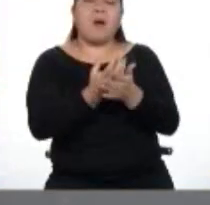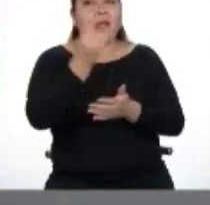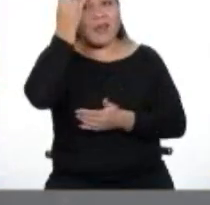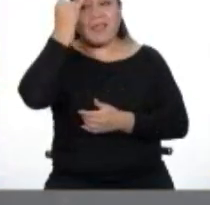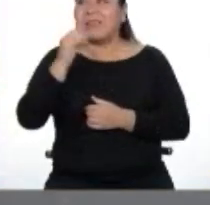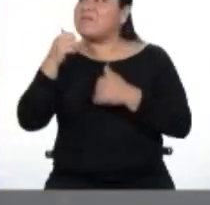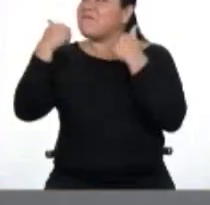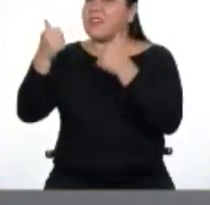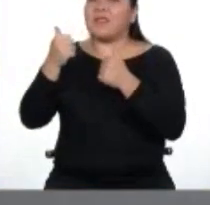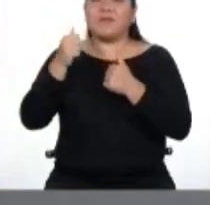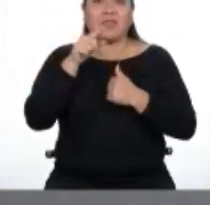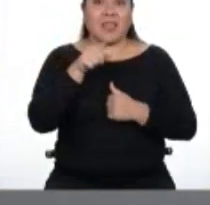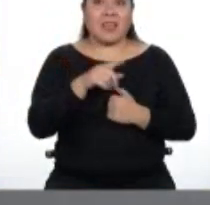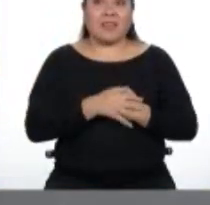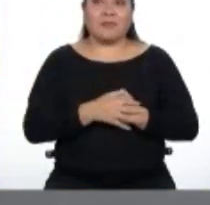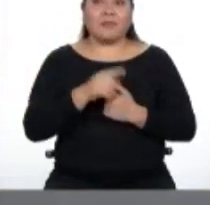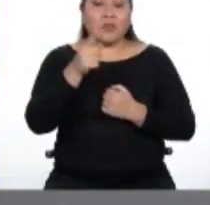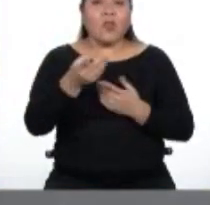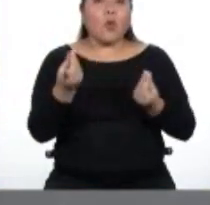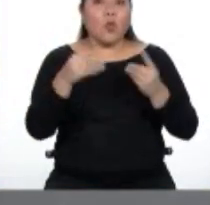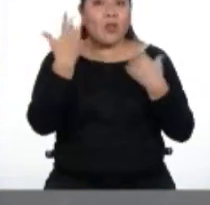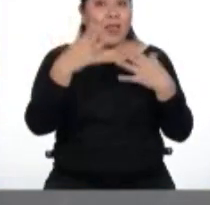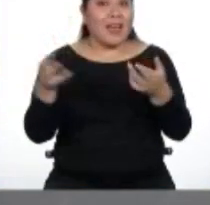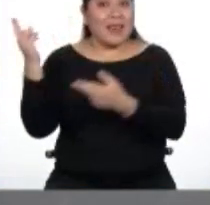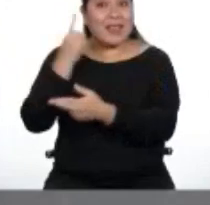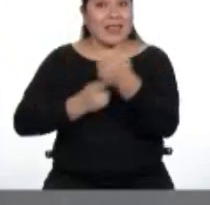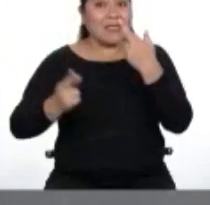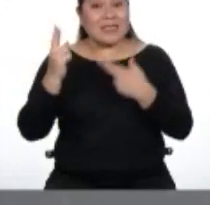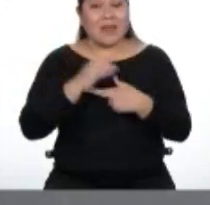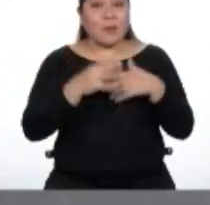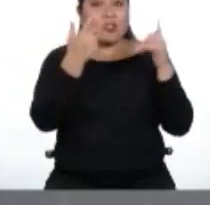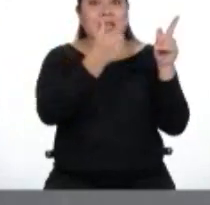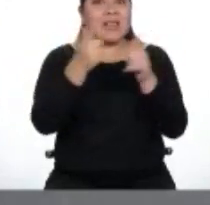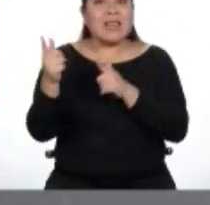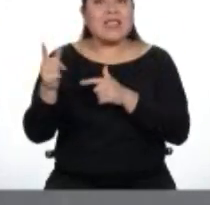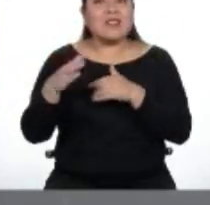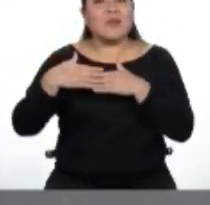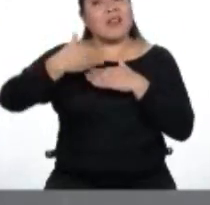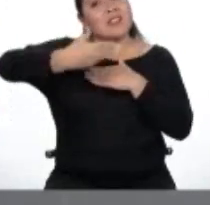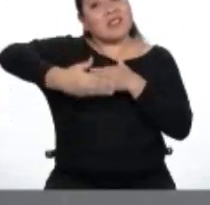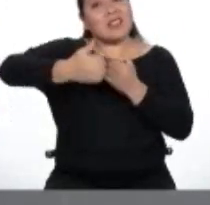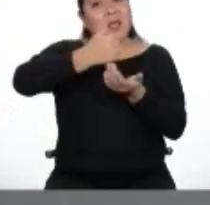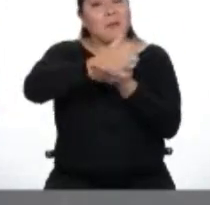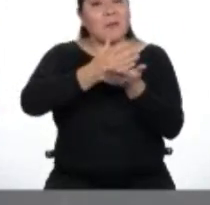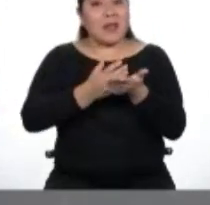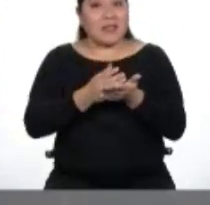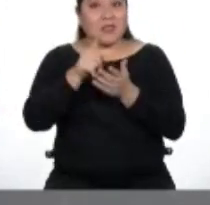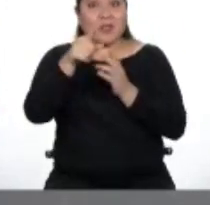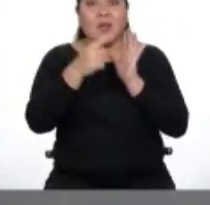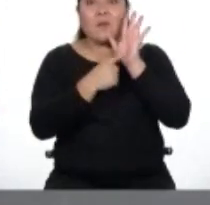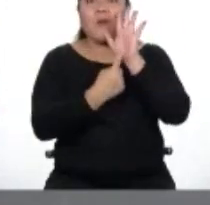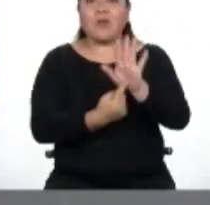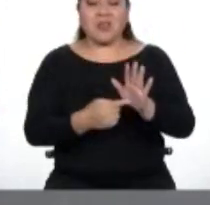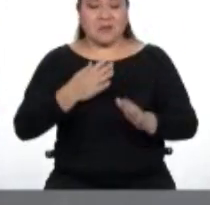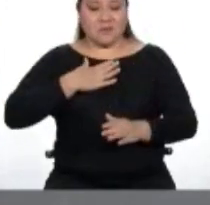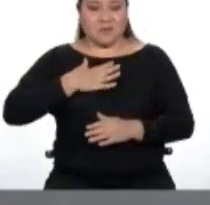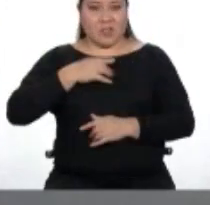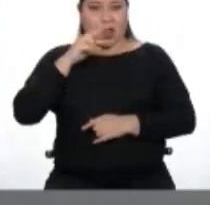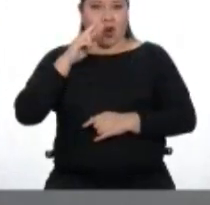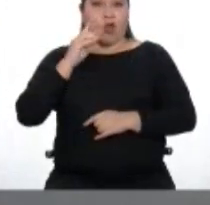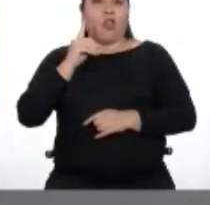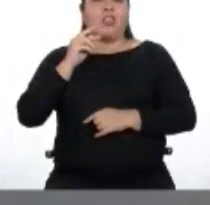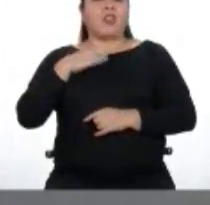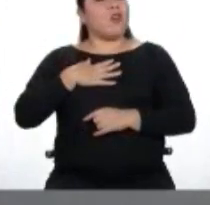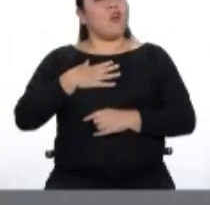¡Fabuloso! De esa manera, cuando volvamos, vamos a estar listos para el siguiente bloque y podrán ver a un Rodrigo mucho más